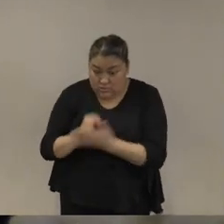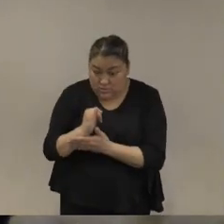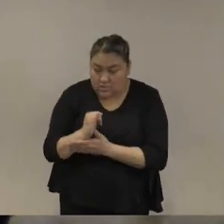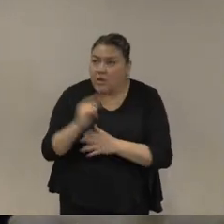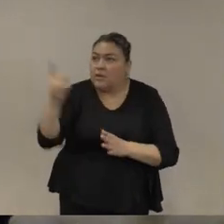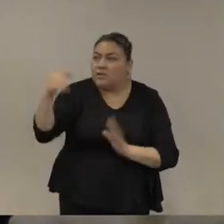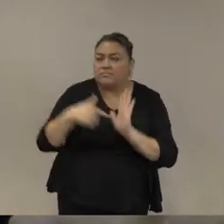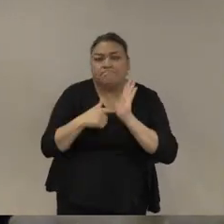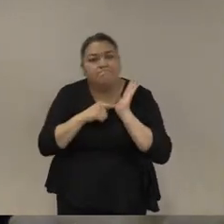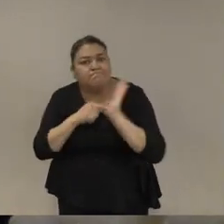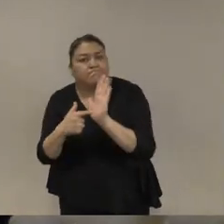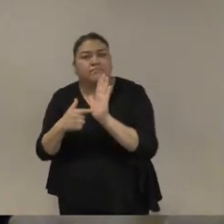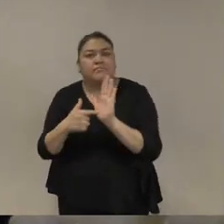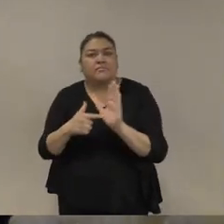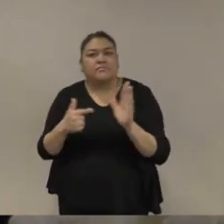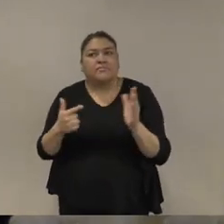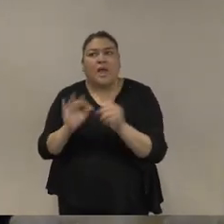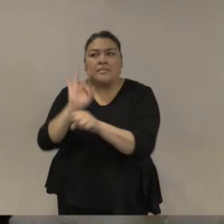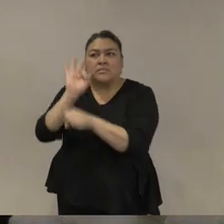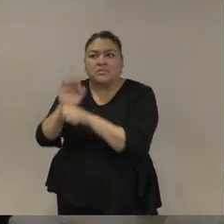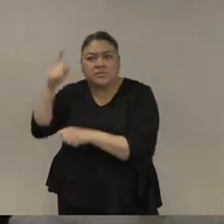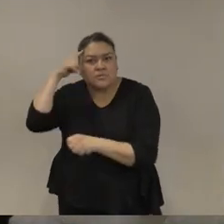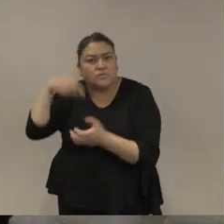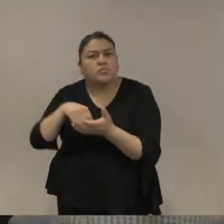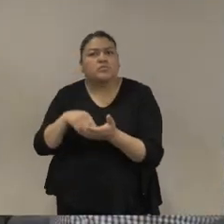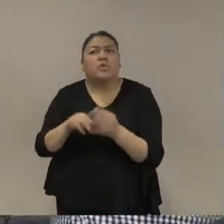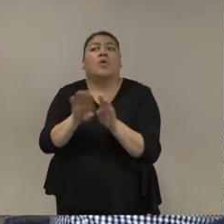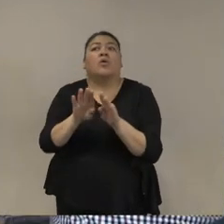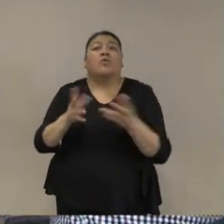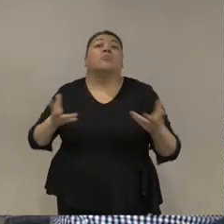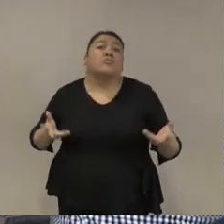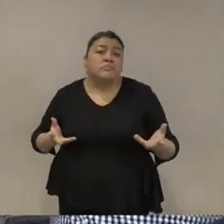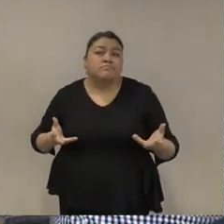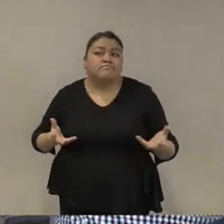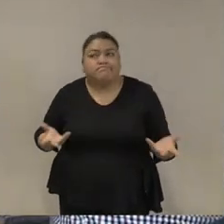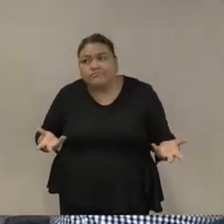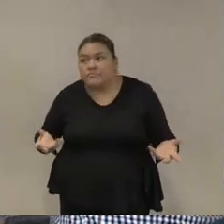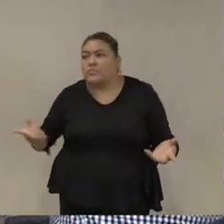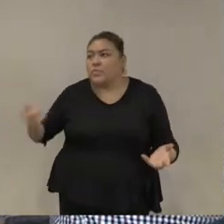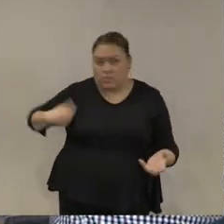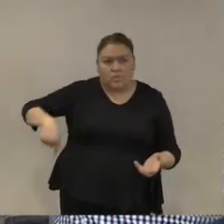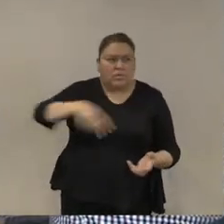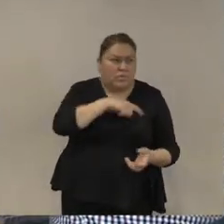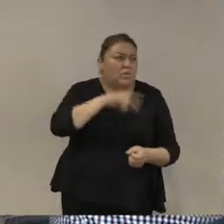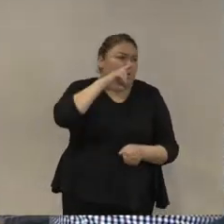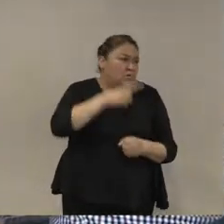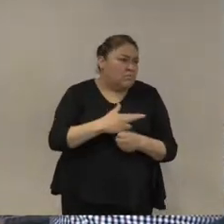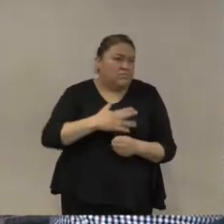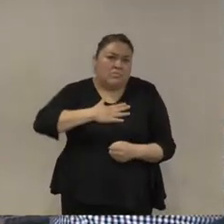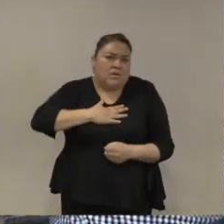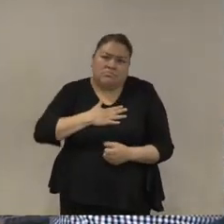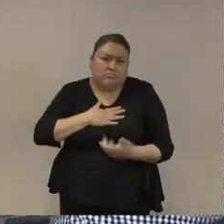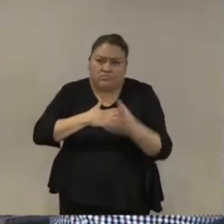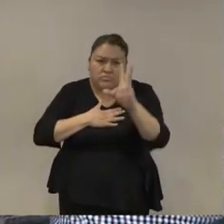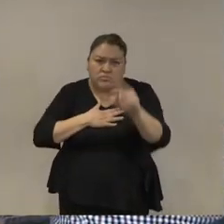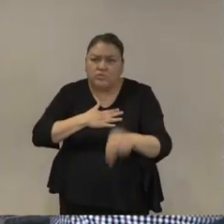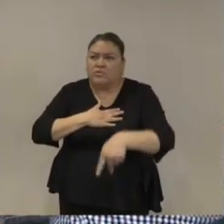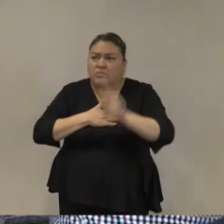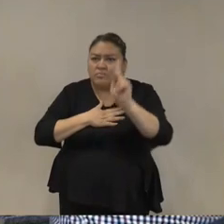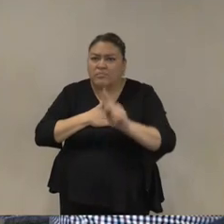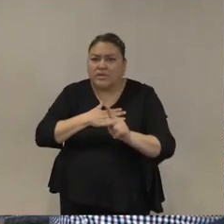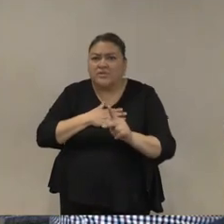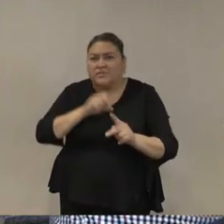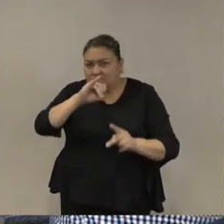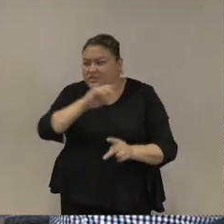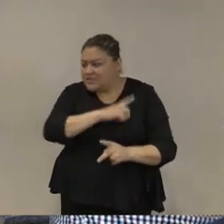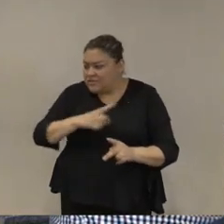evidencia tenga un impacto yo sé que no les toca a los que están aquí presentes porque tienen otra otra función pero al final sí les toca